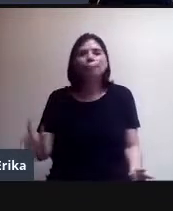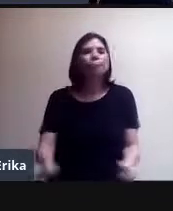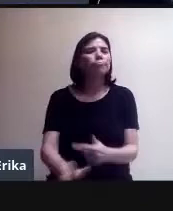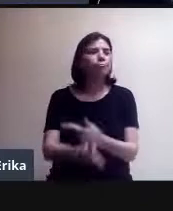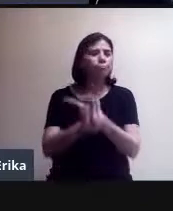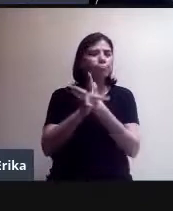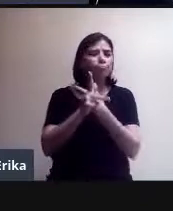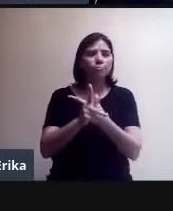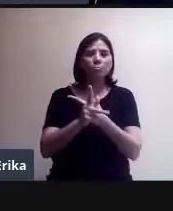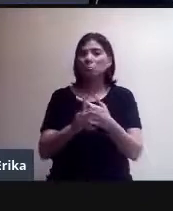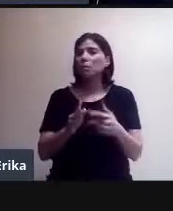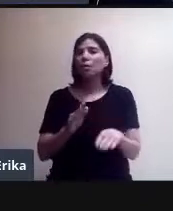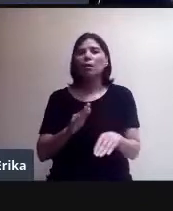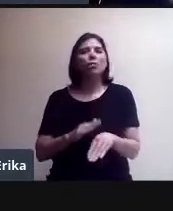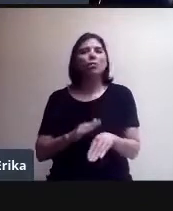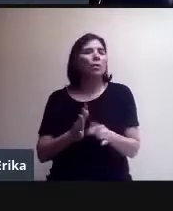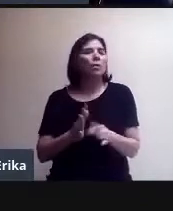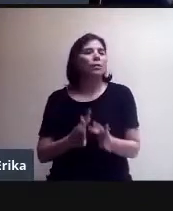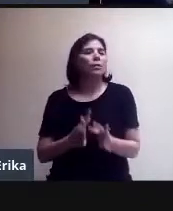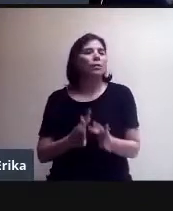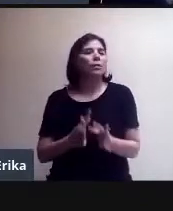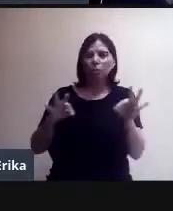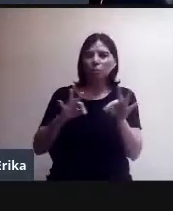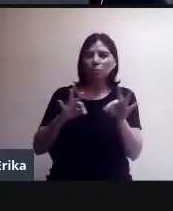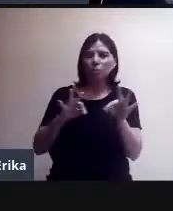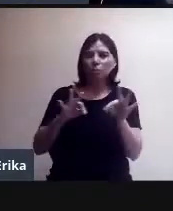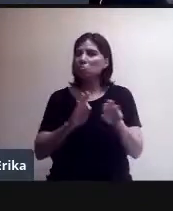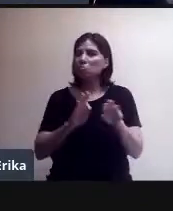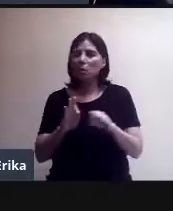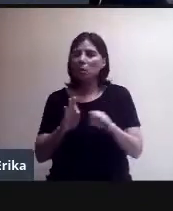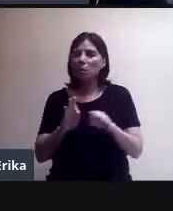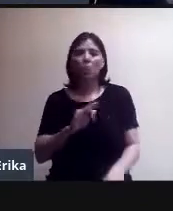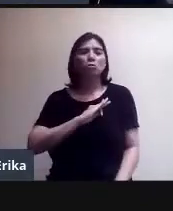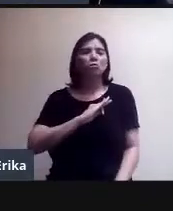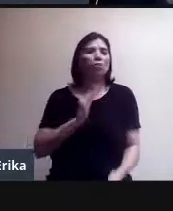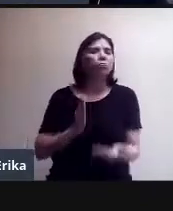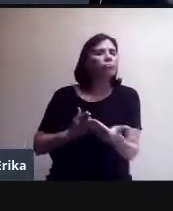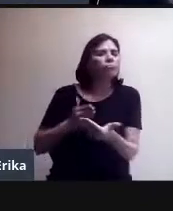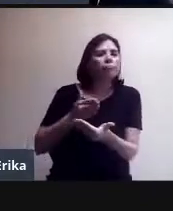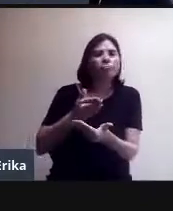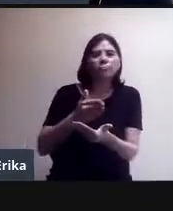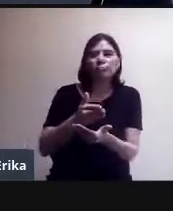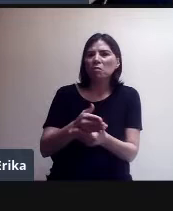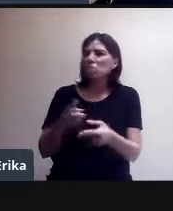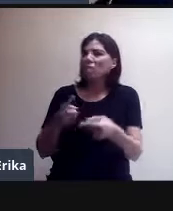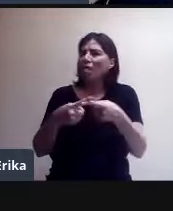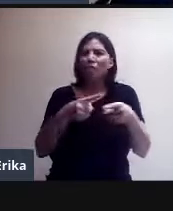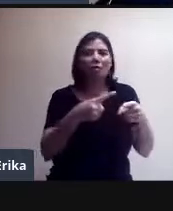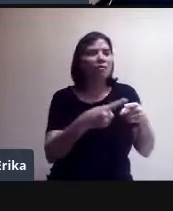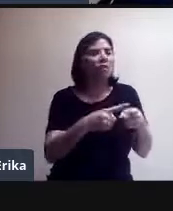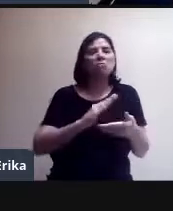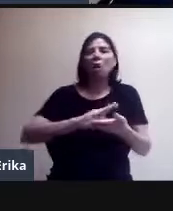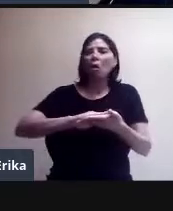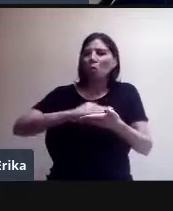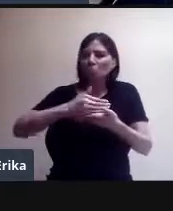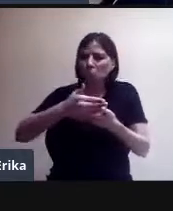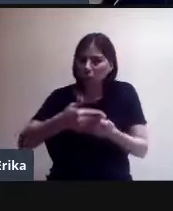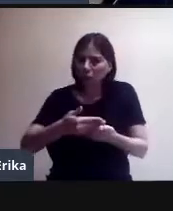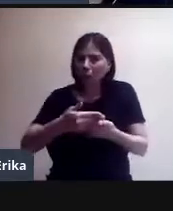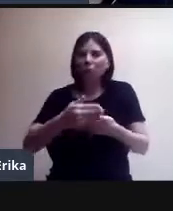herramienta, que se puede acceder desde cualquier dispositivo, lo cual es muy